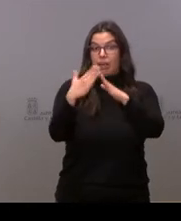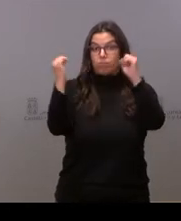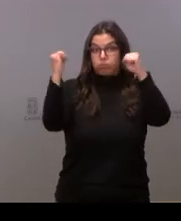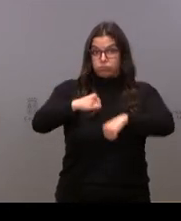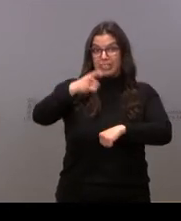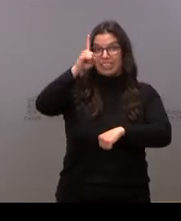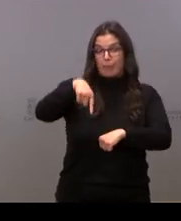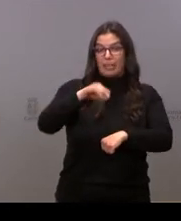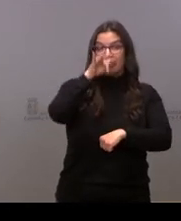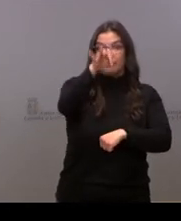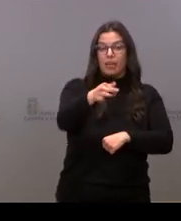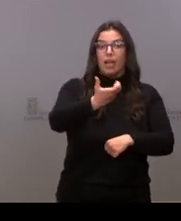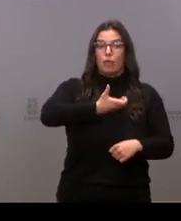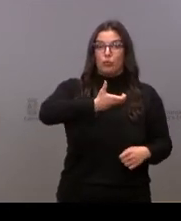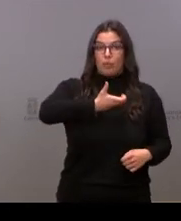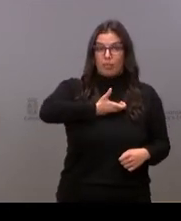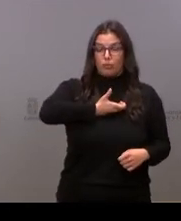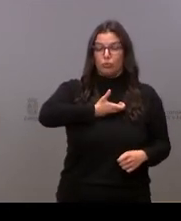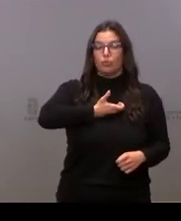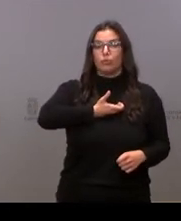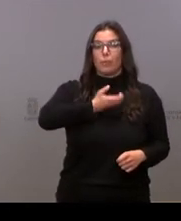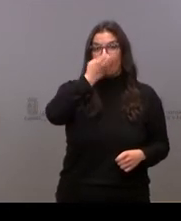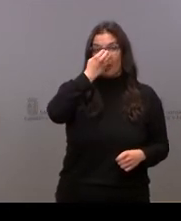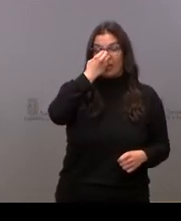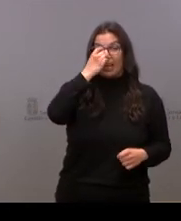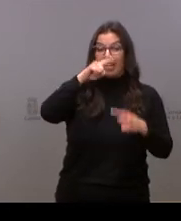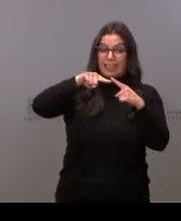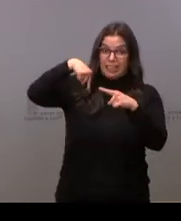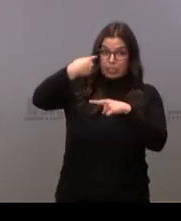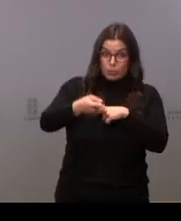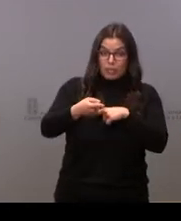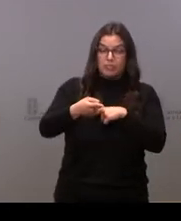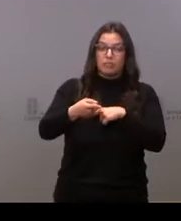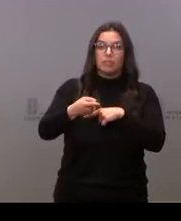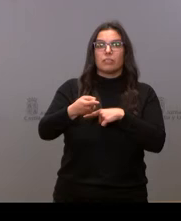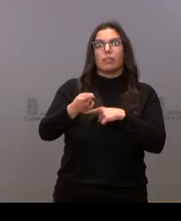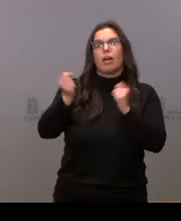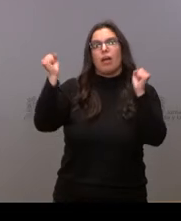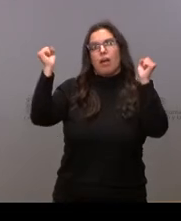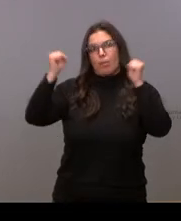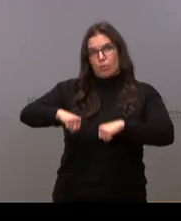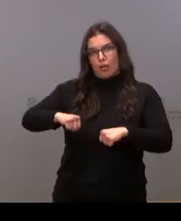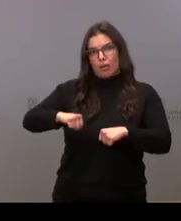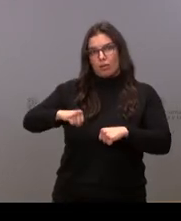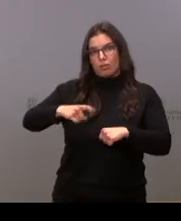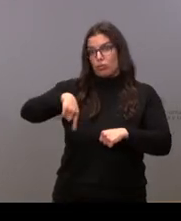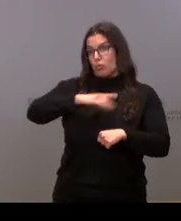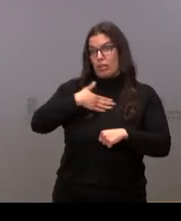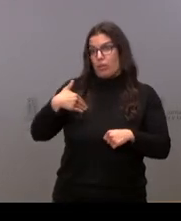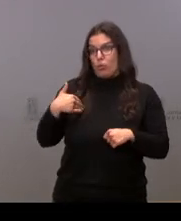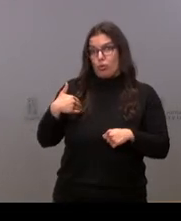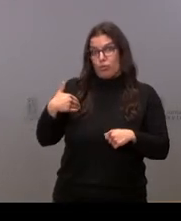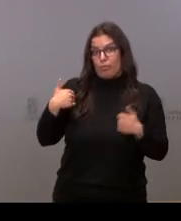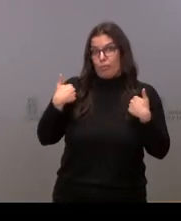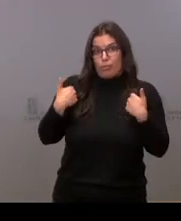ayuntamiento de Medina del Campo. Y a partir de ahí aprobaremos, lo queremos hacer lo antes posible,